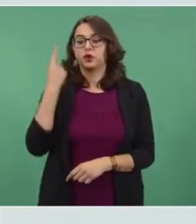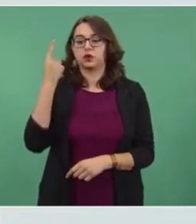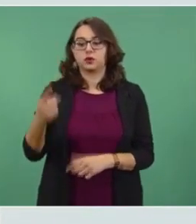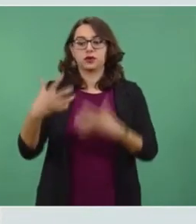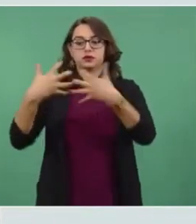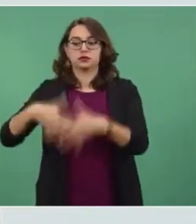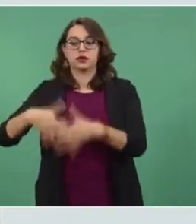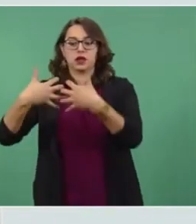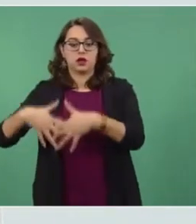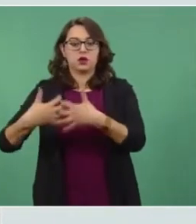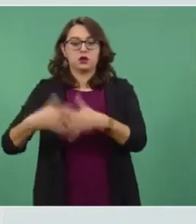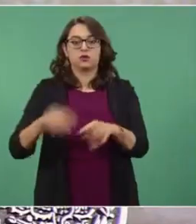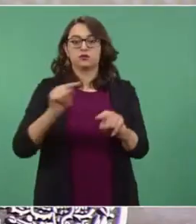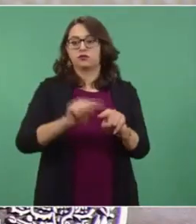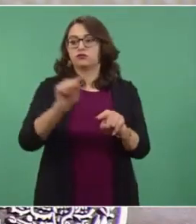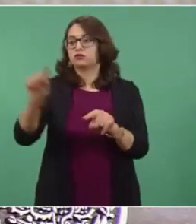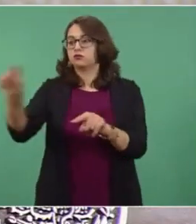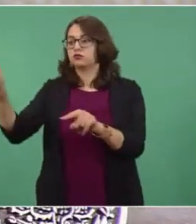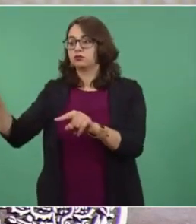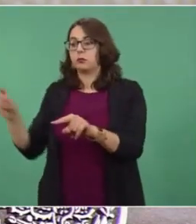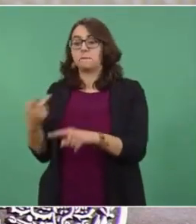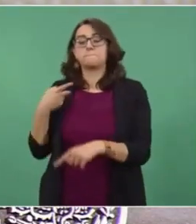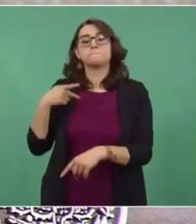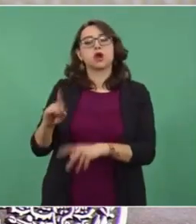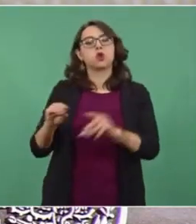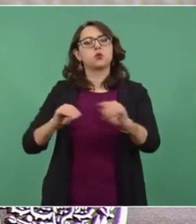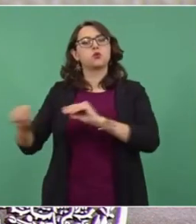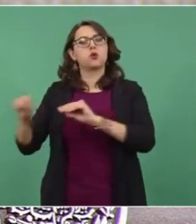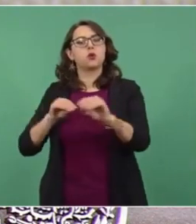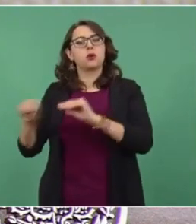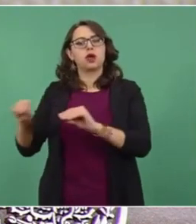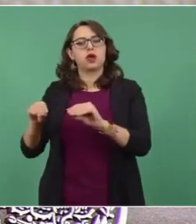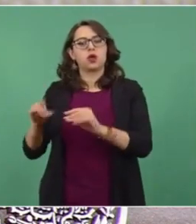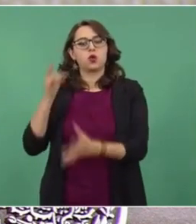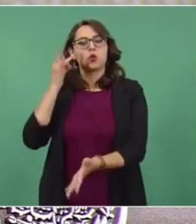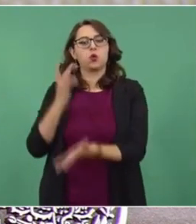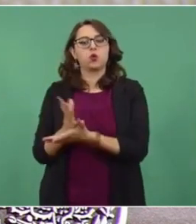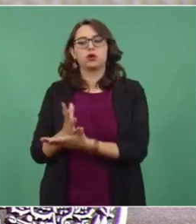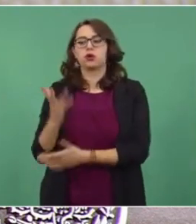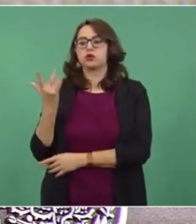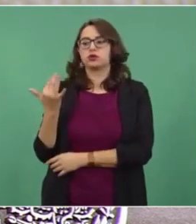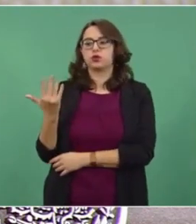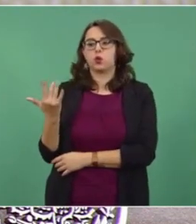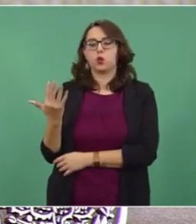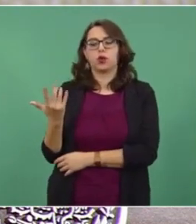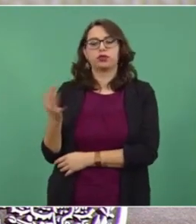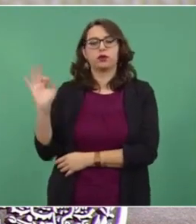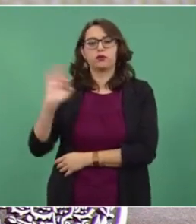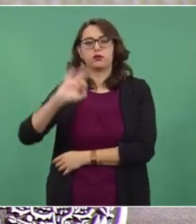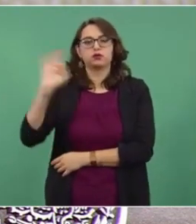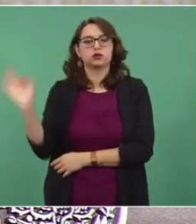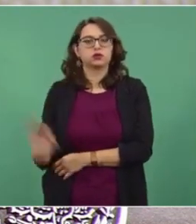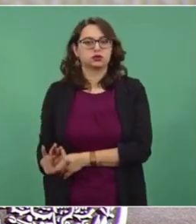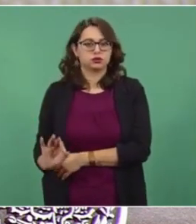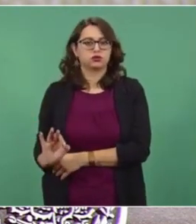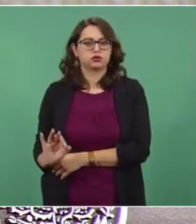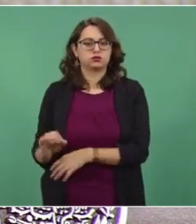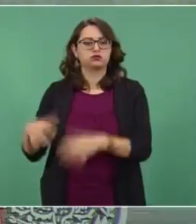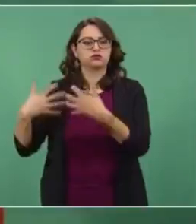generación, pero sólo opera el 55 por ciento promedio de su capacidad.